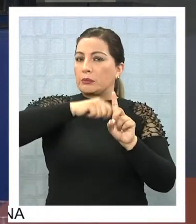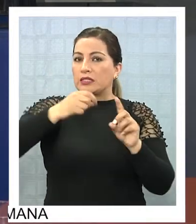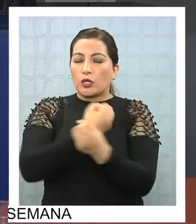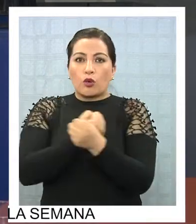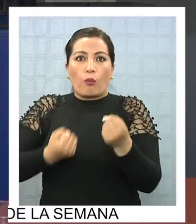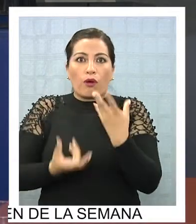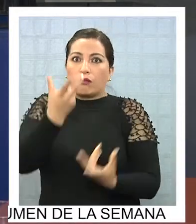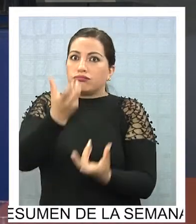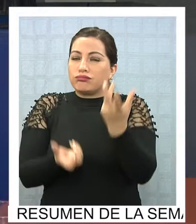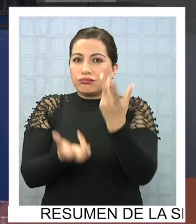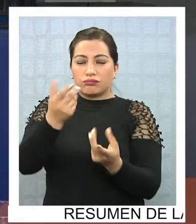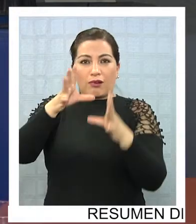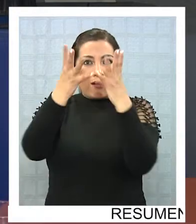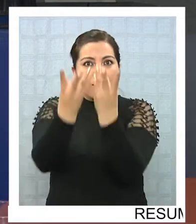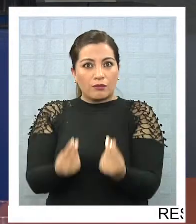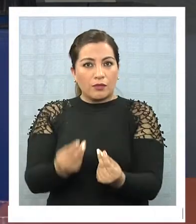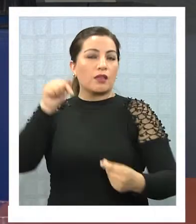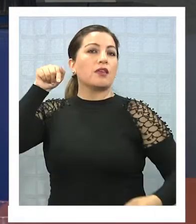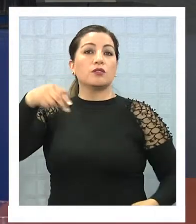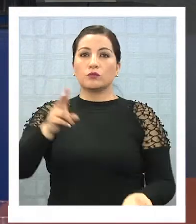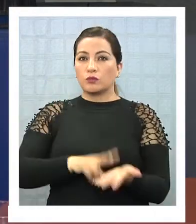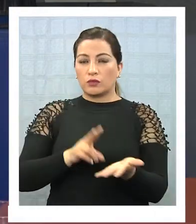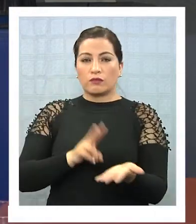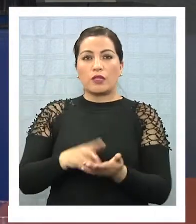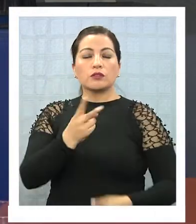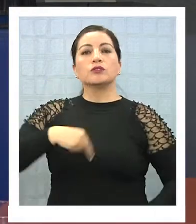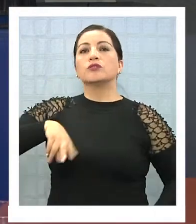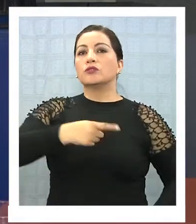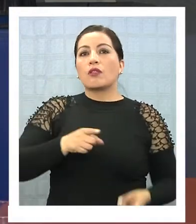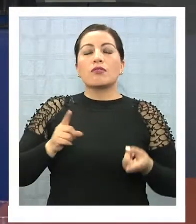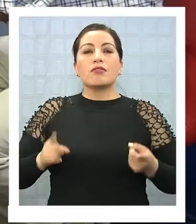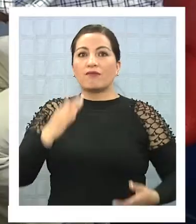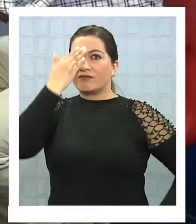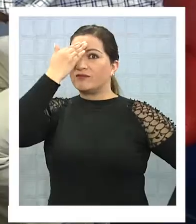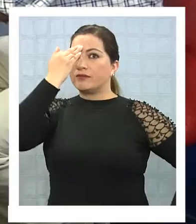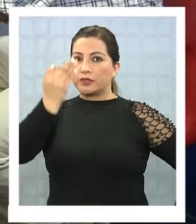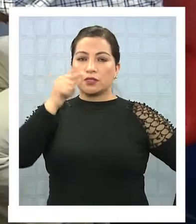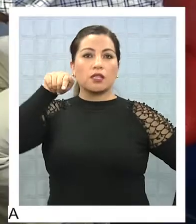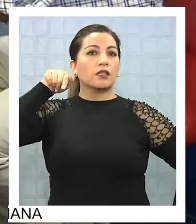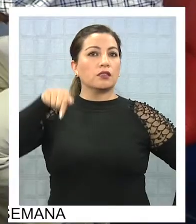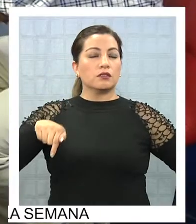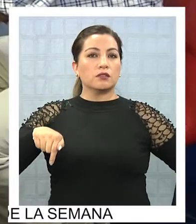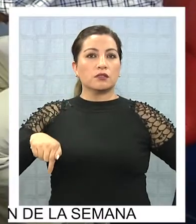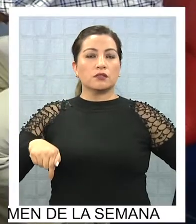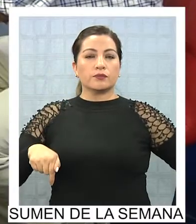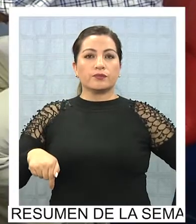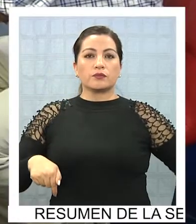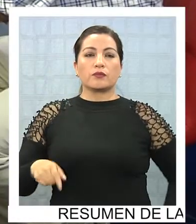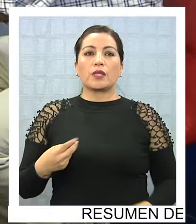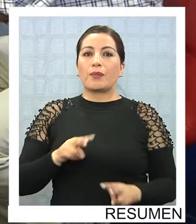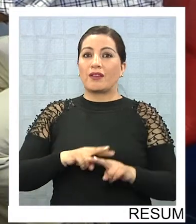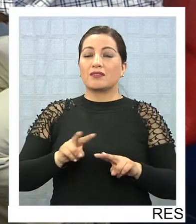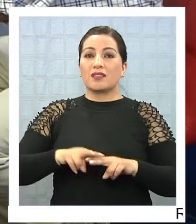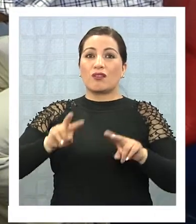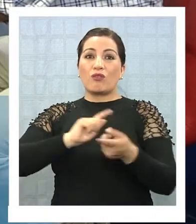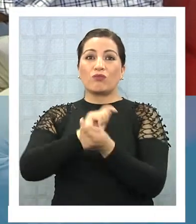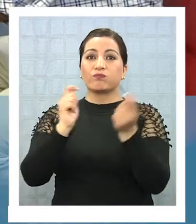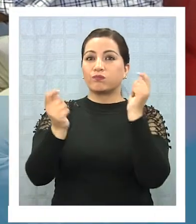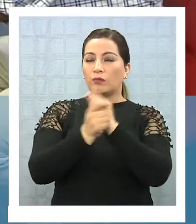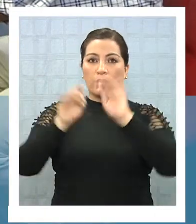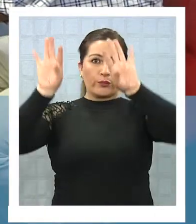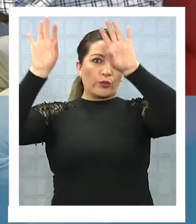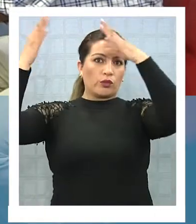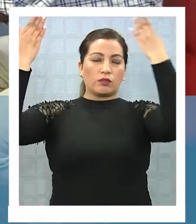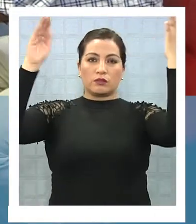podido detener. Entonces, eso es una realidad que nosotros tenemos que enfrentar, es lo que viene a adaptarnos al cambio climático, y son